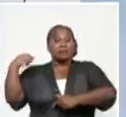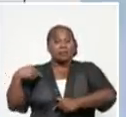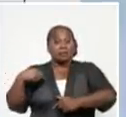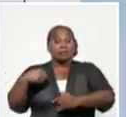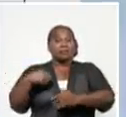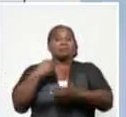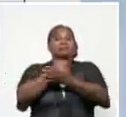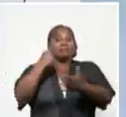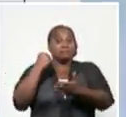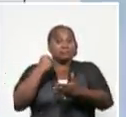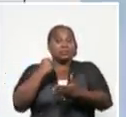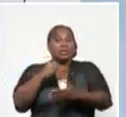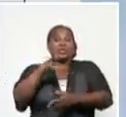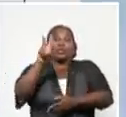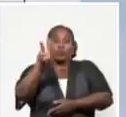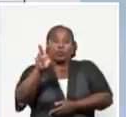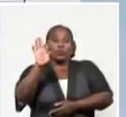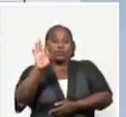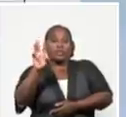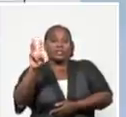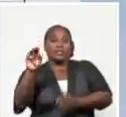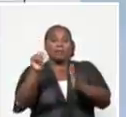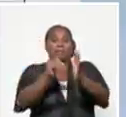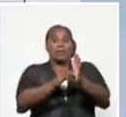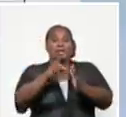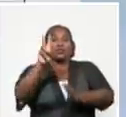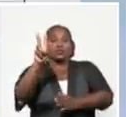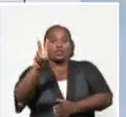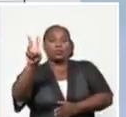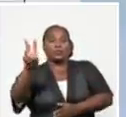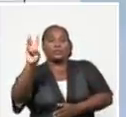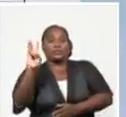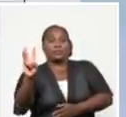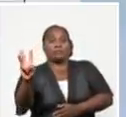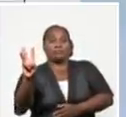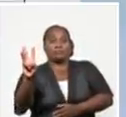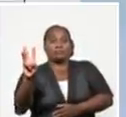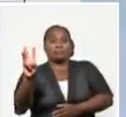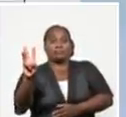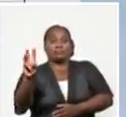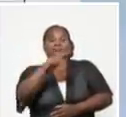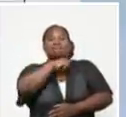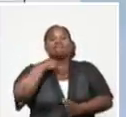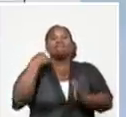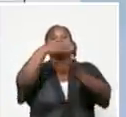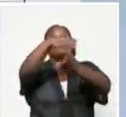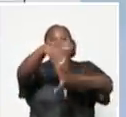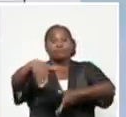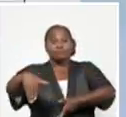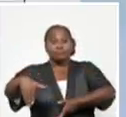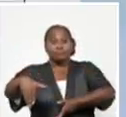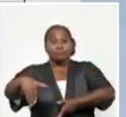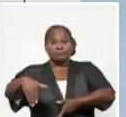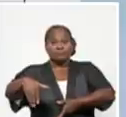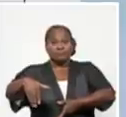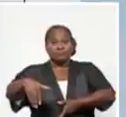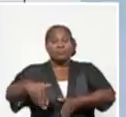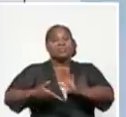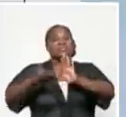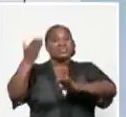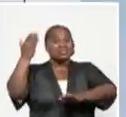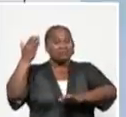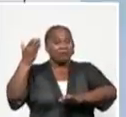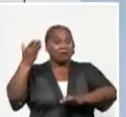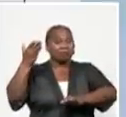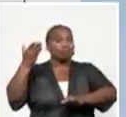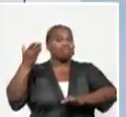283 mil 223. Y fallecidos, nuevamente cifras muy elevadas,